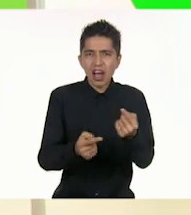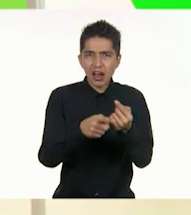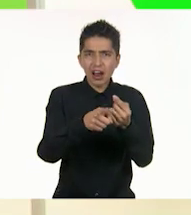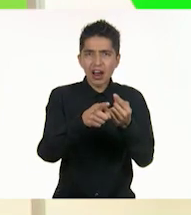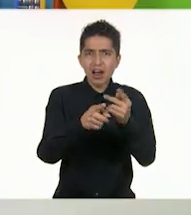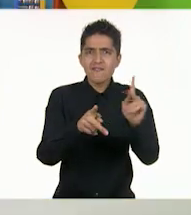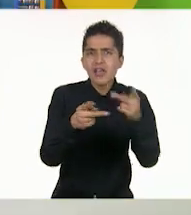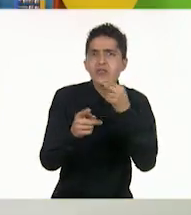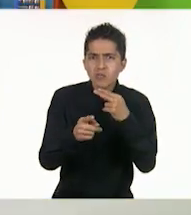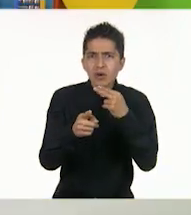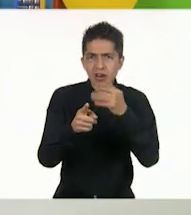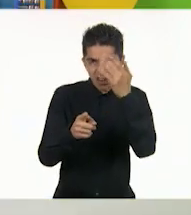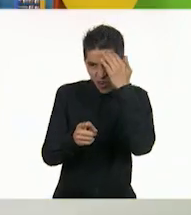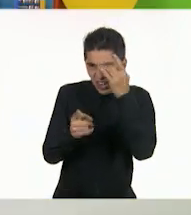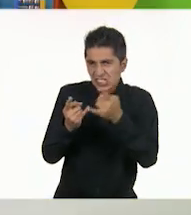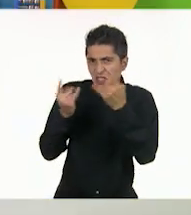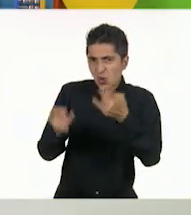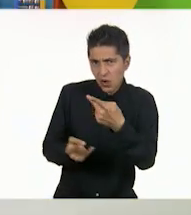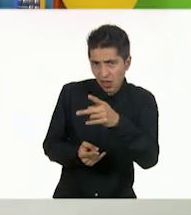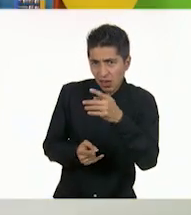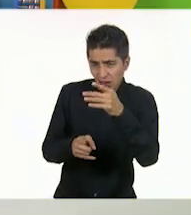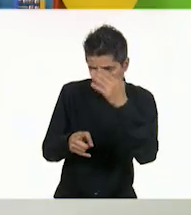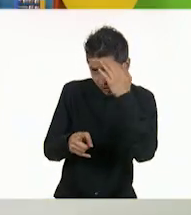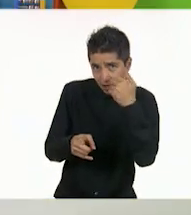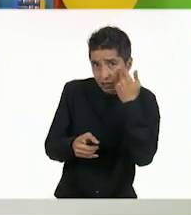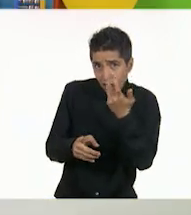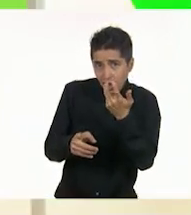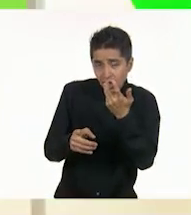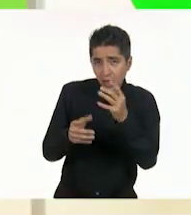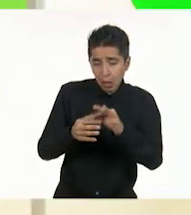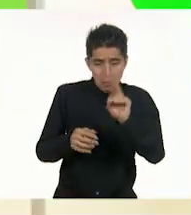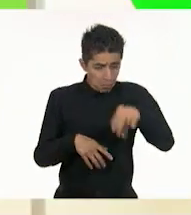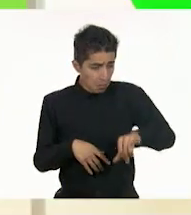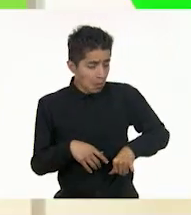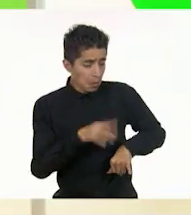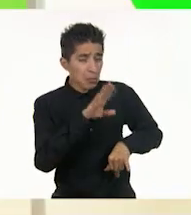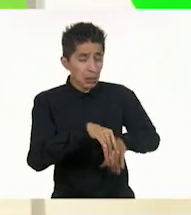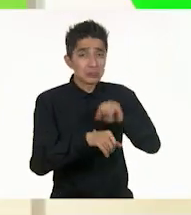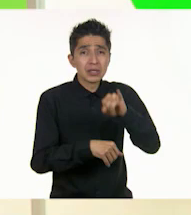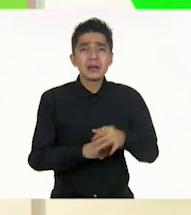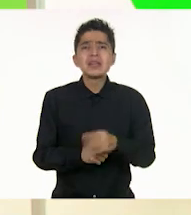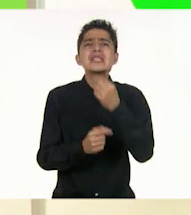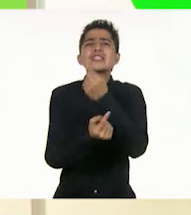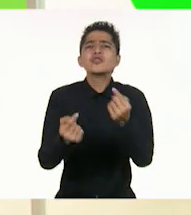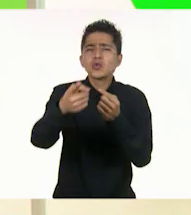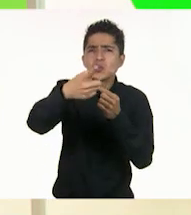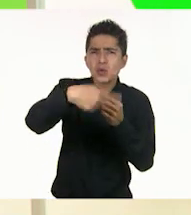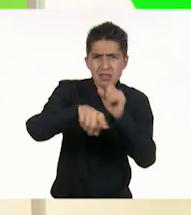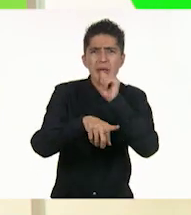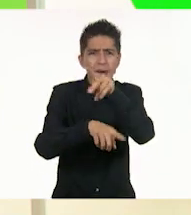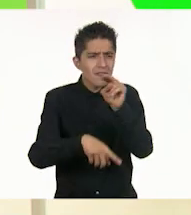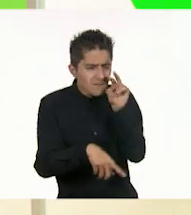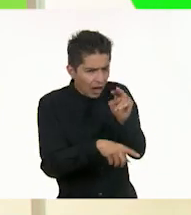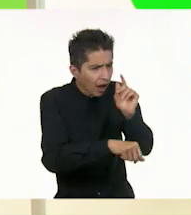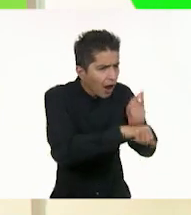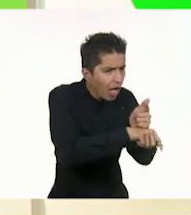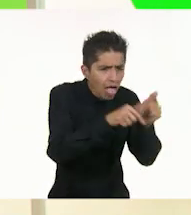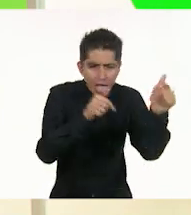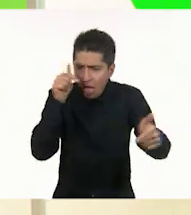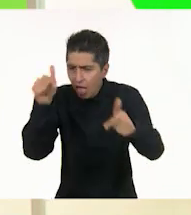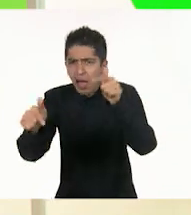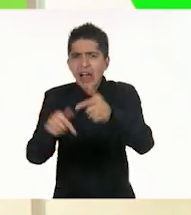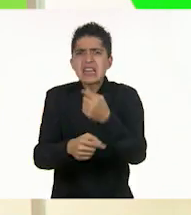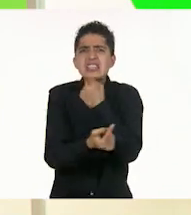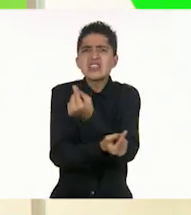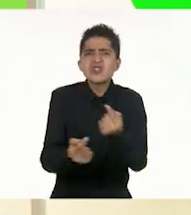su historia? Sí, suena interesante. Niños, ¿ustedes en su casa también han visto a niños vendiendo en la calle?